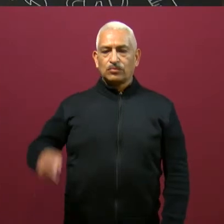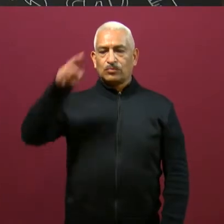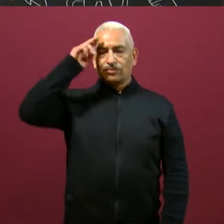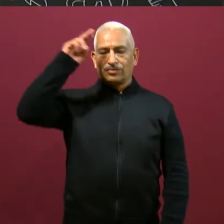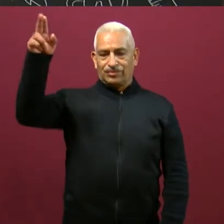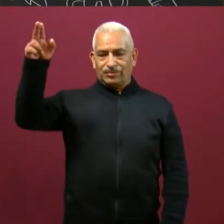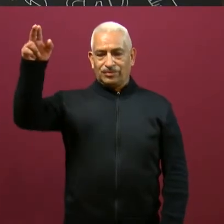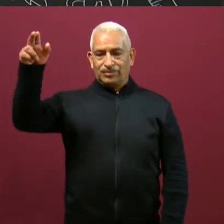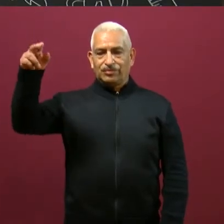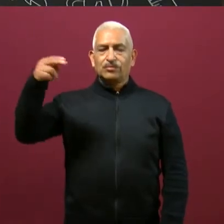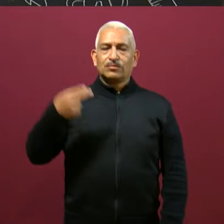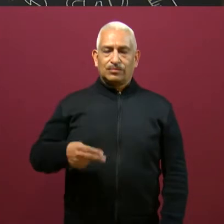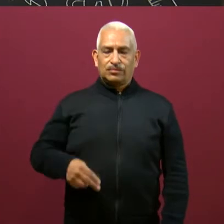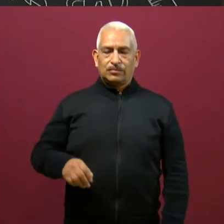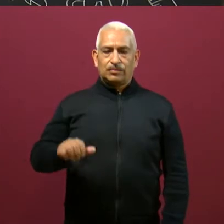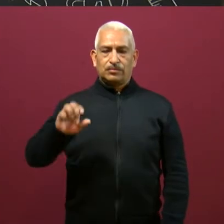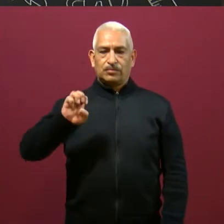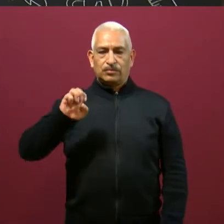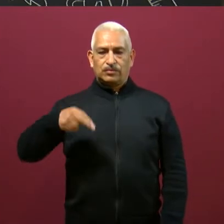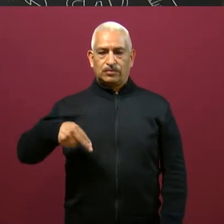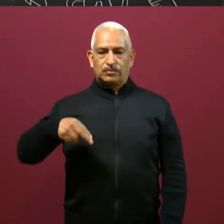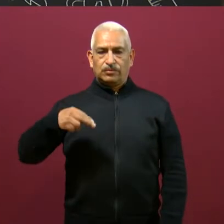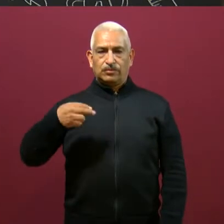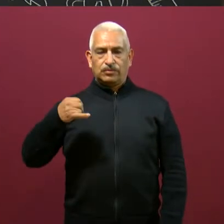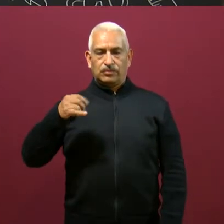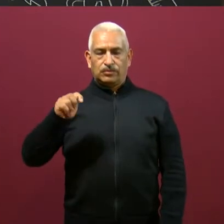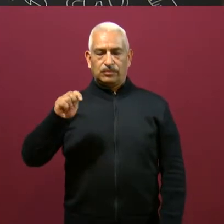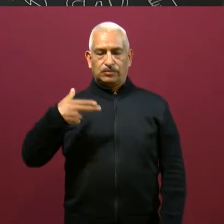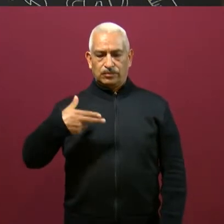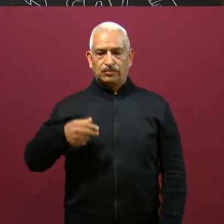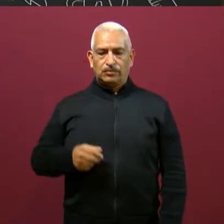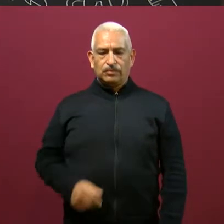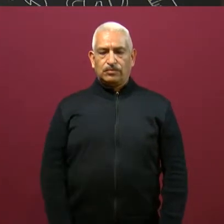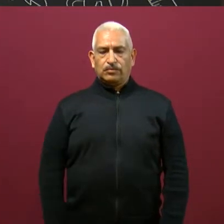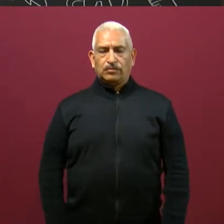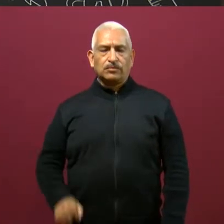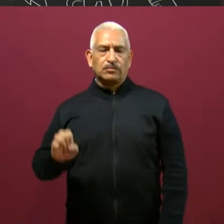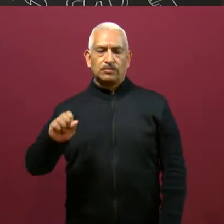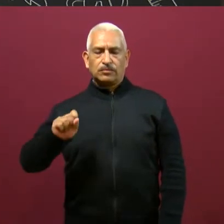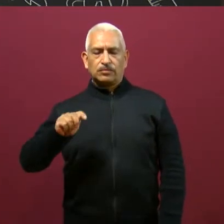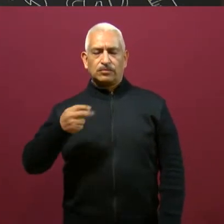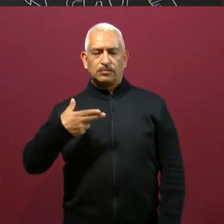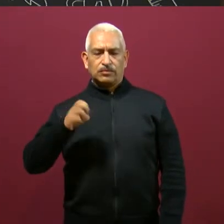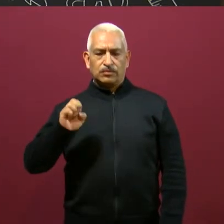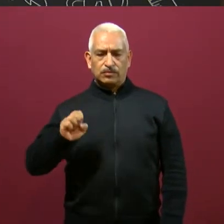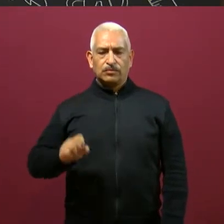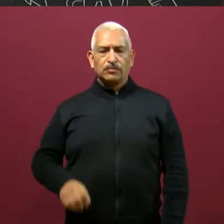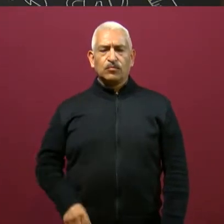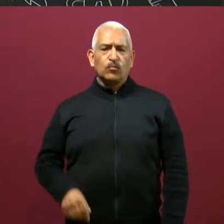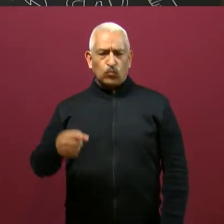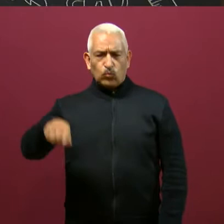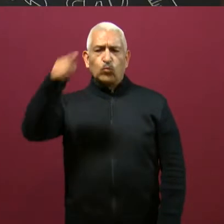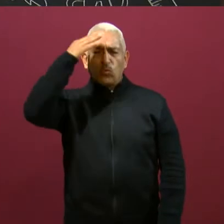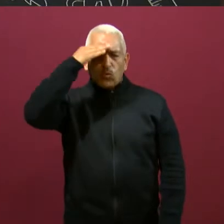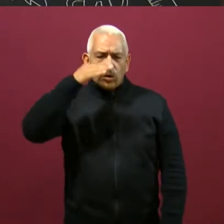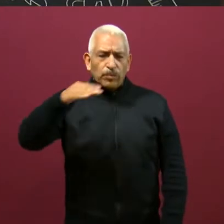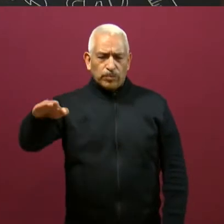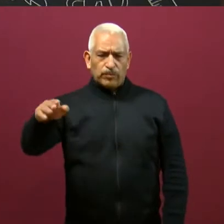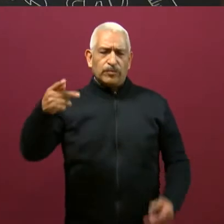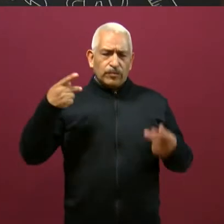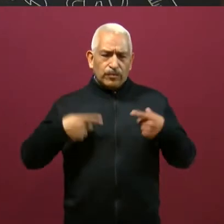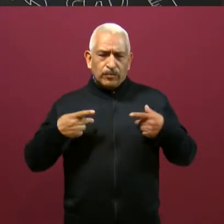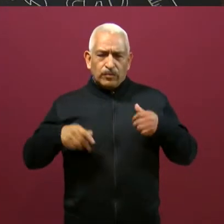Hola, soy la maestra Enid Esther Mendes Gallardo. ¿Sabías que las personas con ceguera